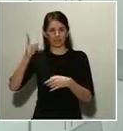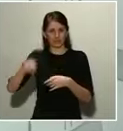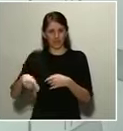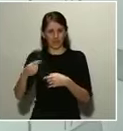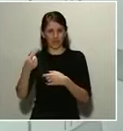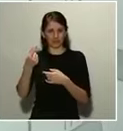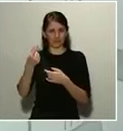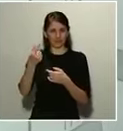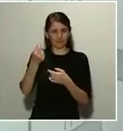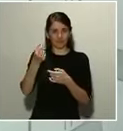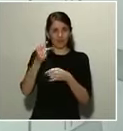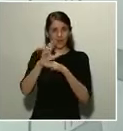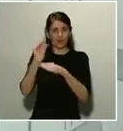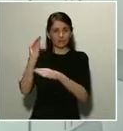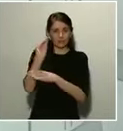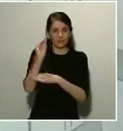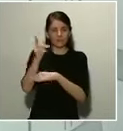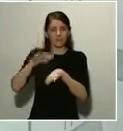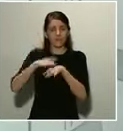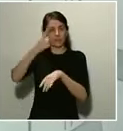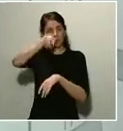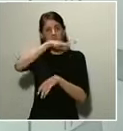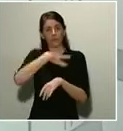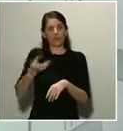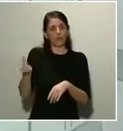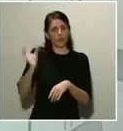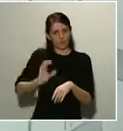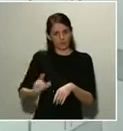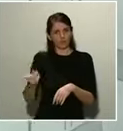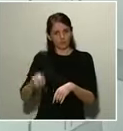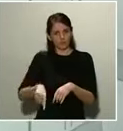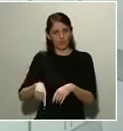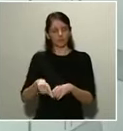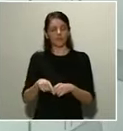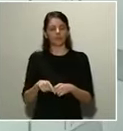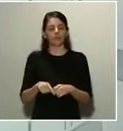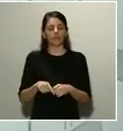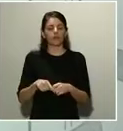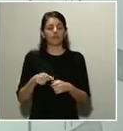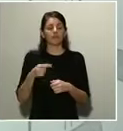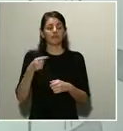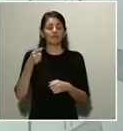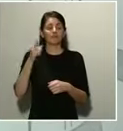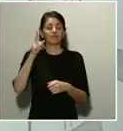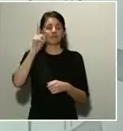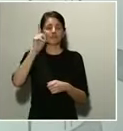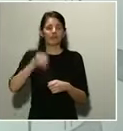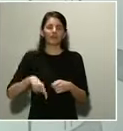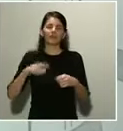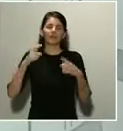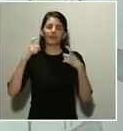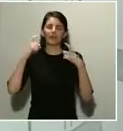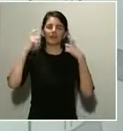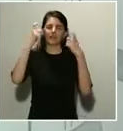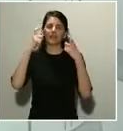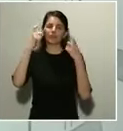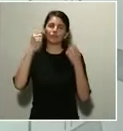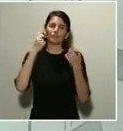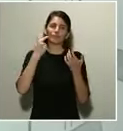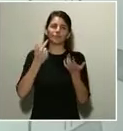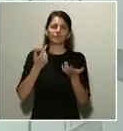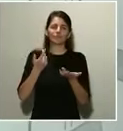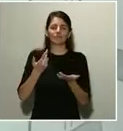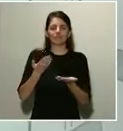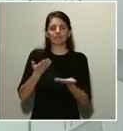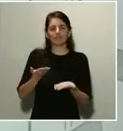posible. Y también estamos intentando dar algunas aportaciones, por ejemplo, desde